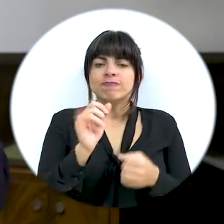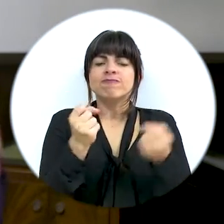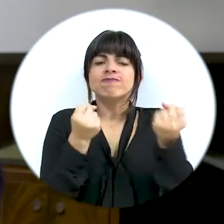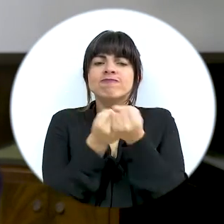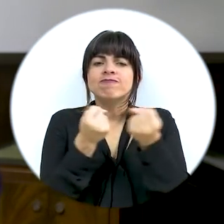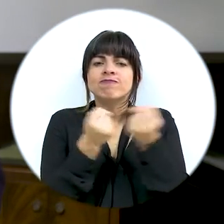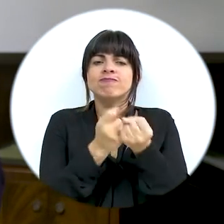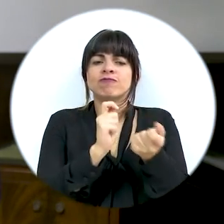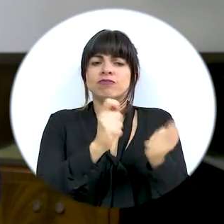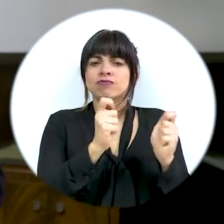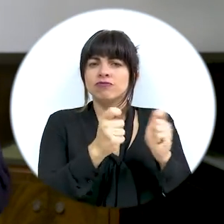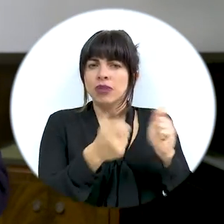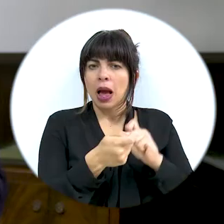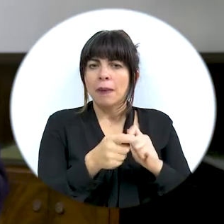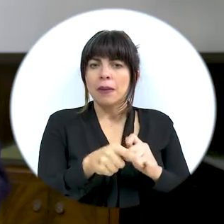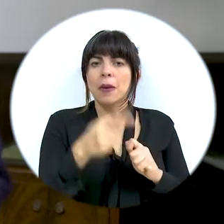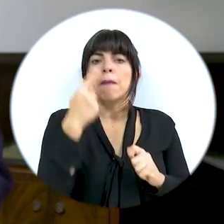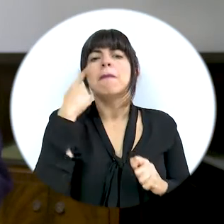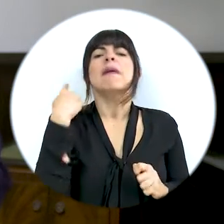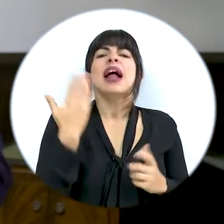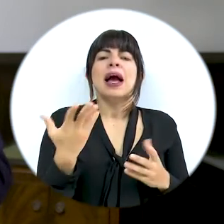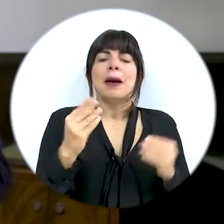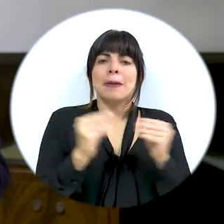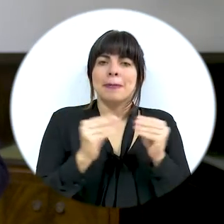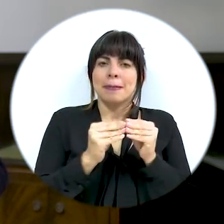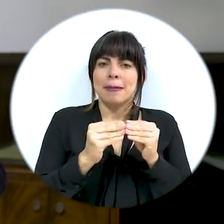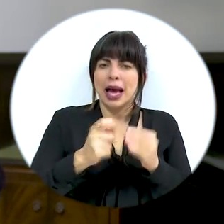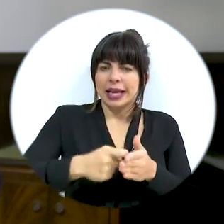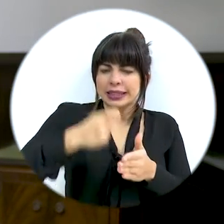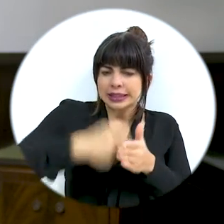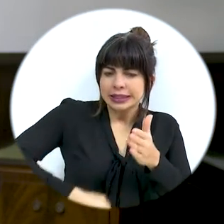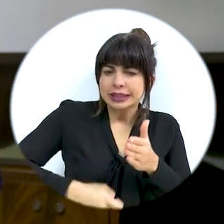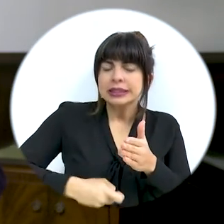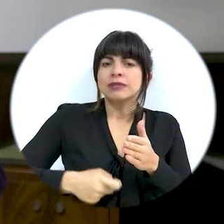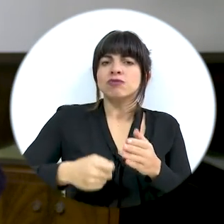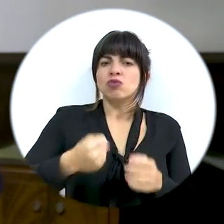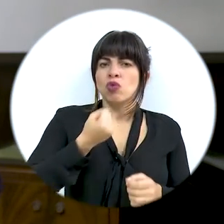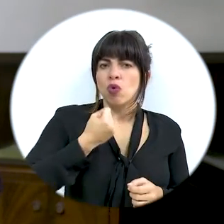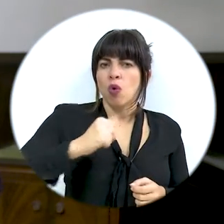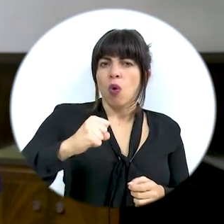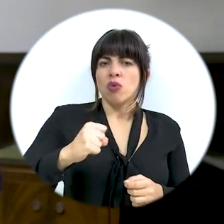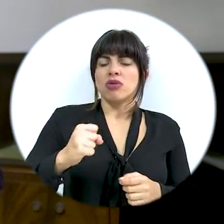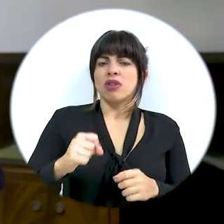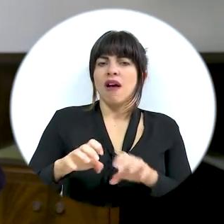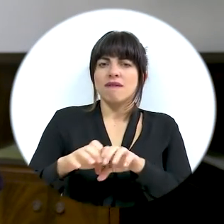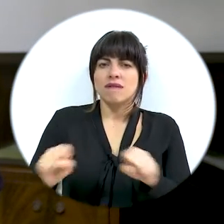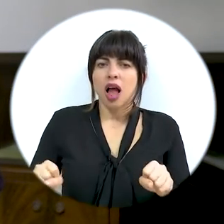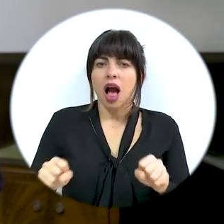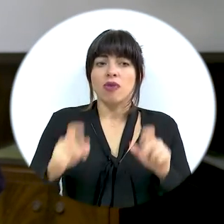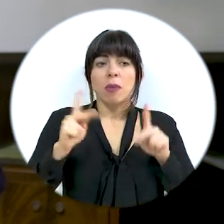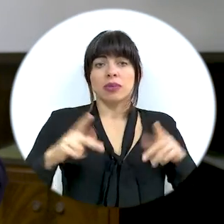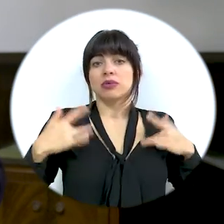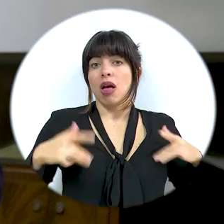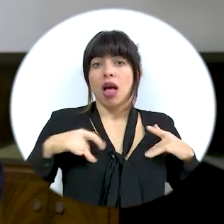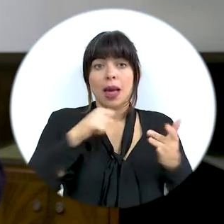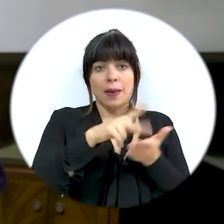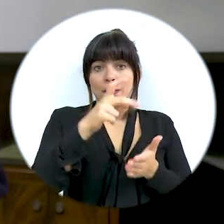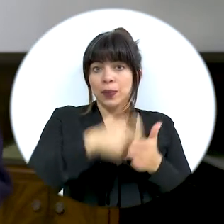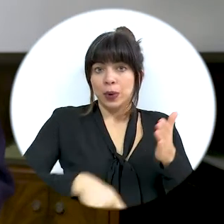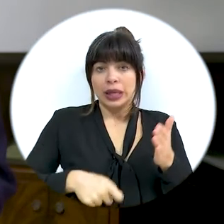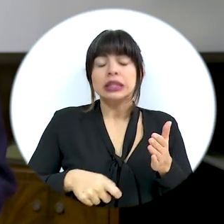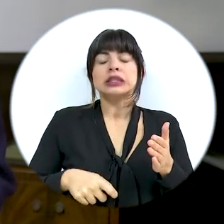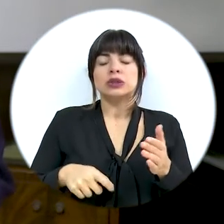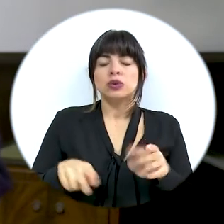impulsando además reformas para intensificar el ataque al fraude y la evasión